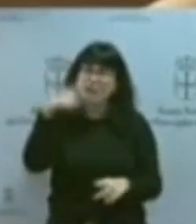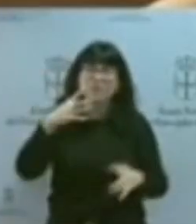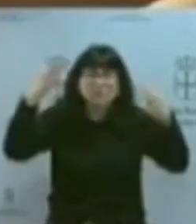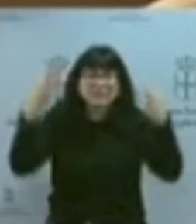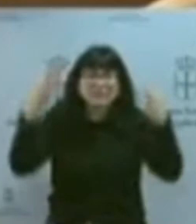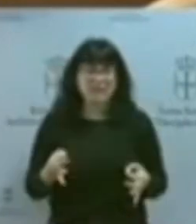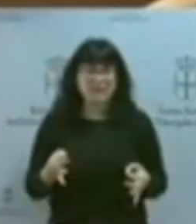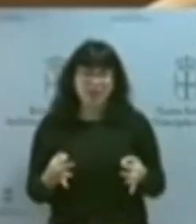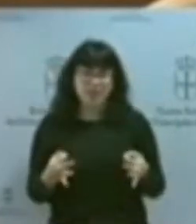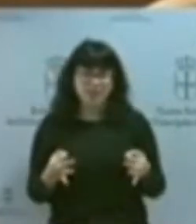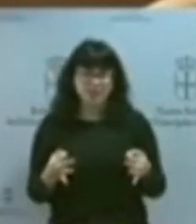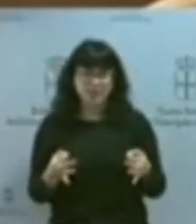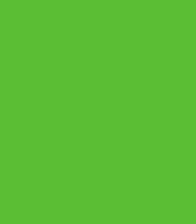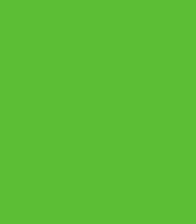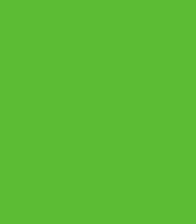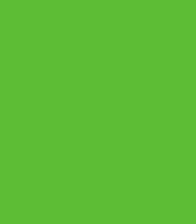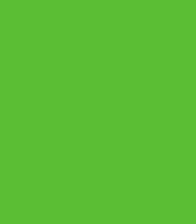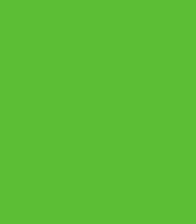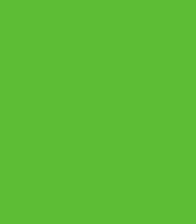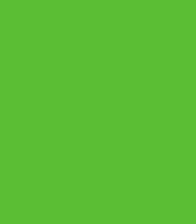La cooficialidad amable es un unicornio.